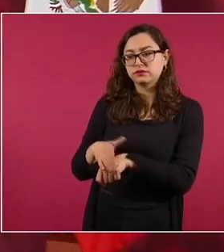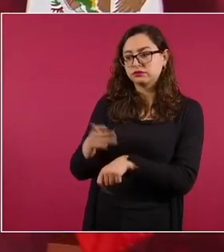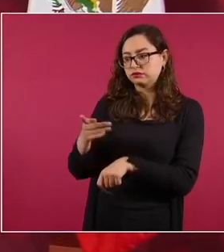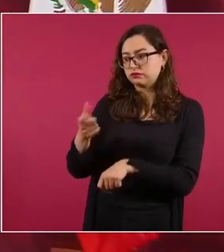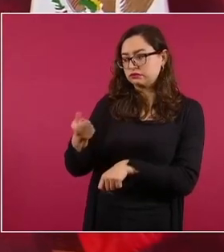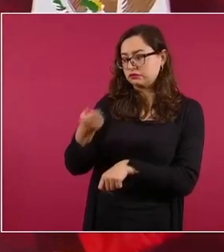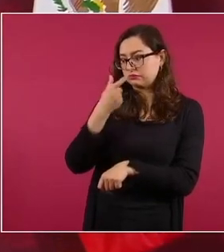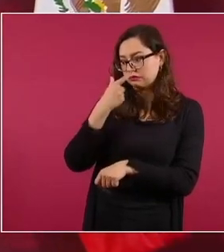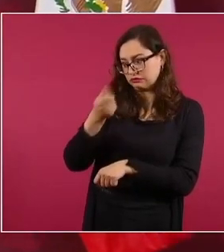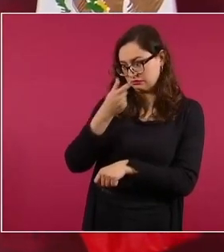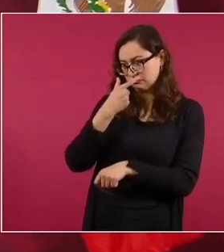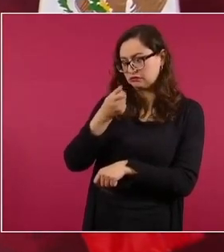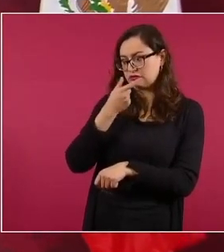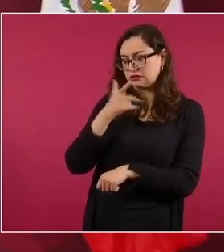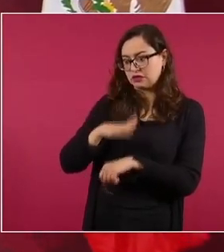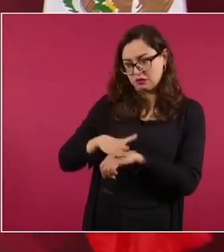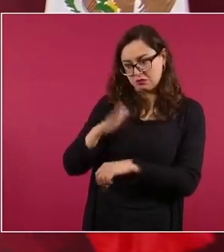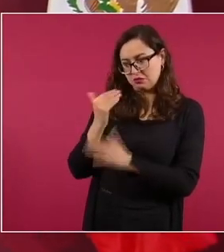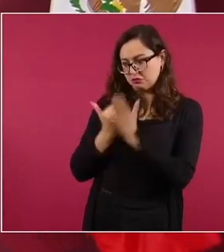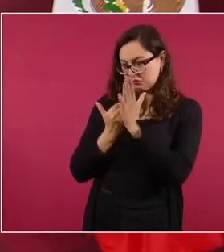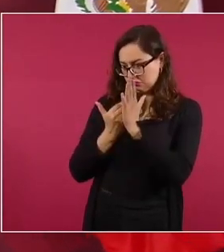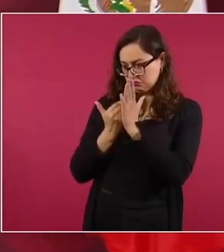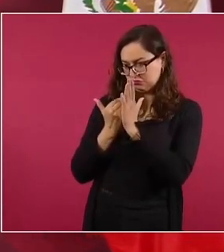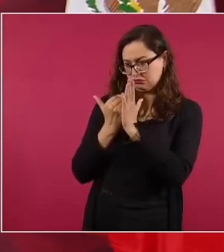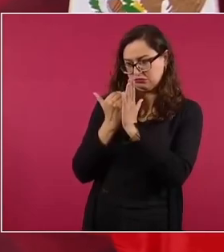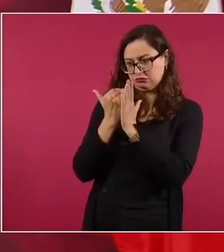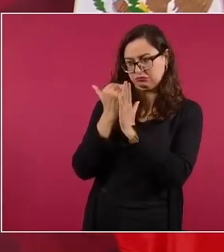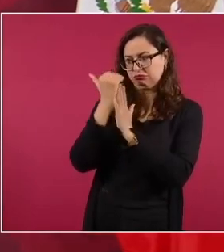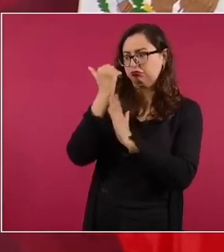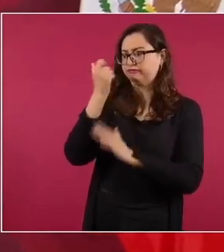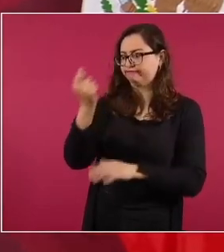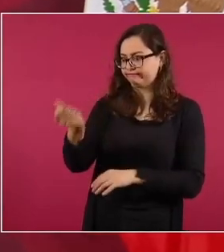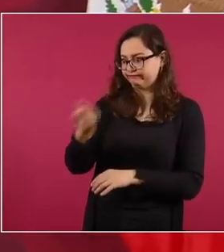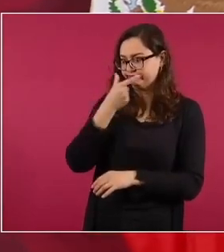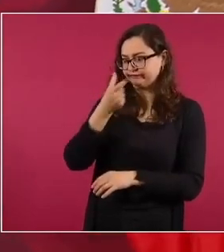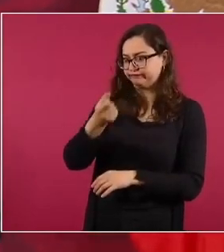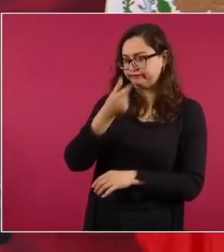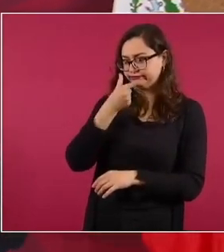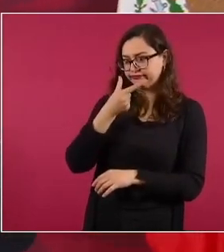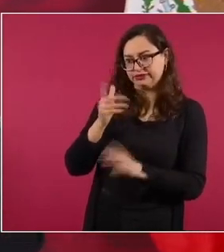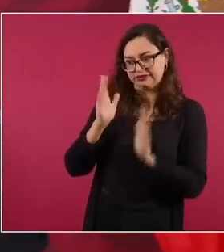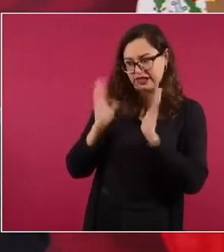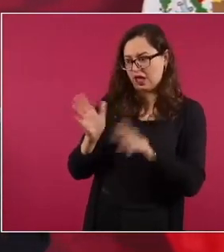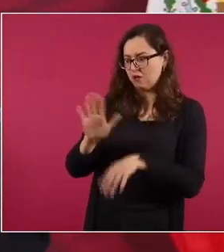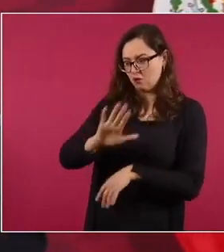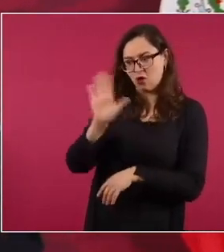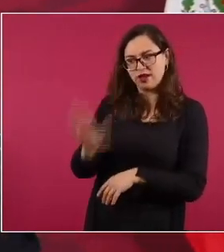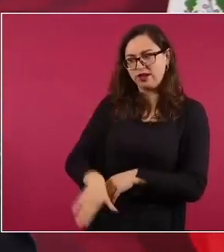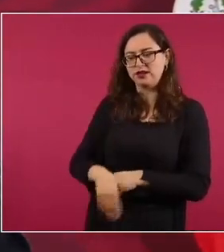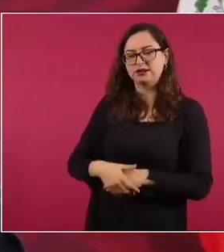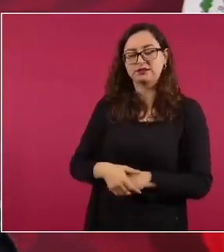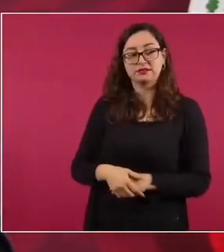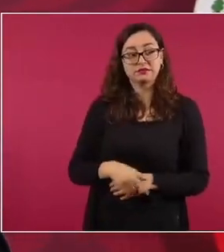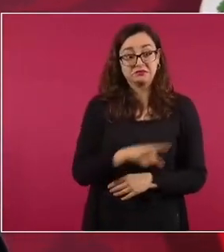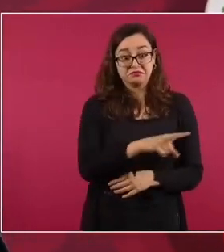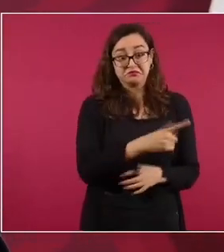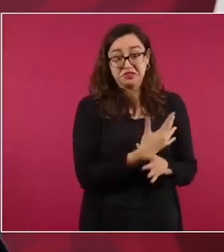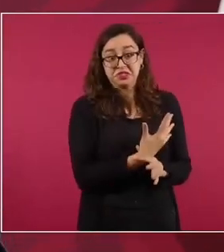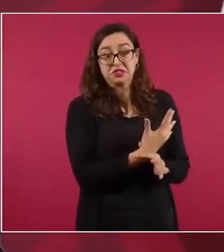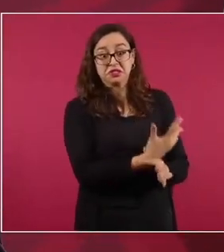medicamentos para que yo me fuera al cielo.